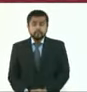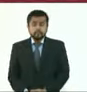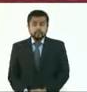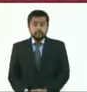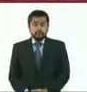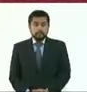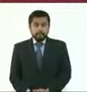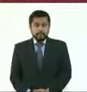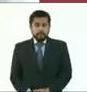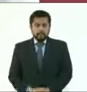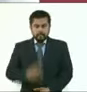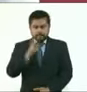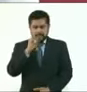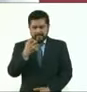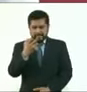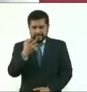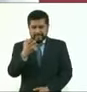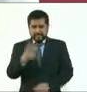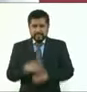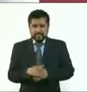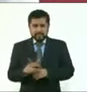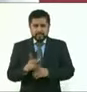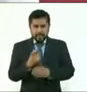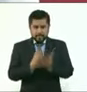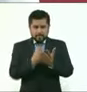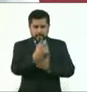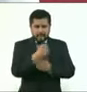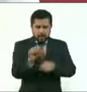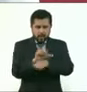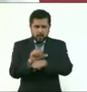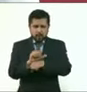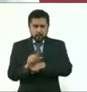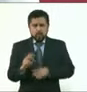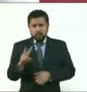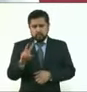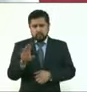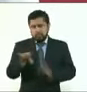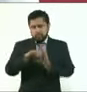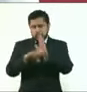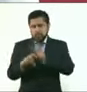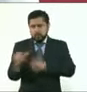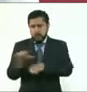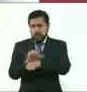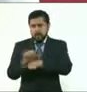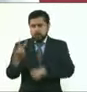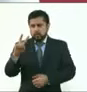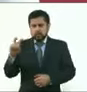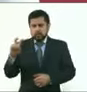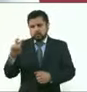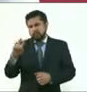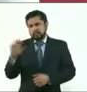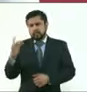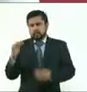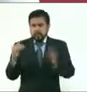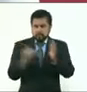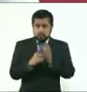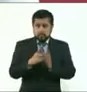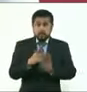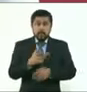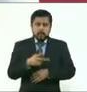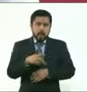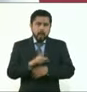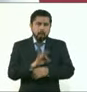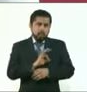Sí, para el pago de tenencia estamos manteniendo el subsidio hasta el valor de 250 mil pesos, precio factura, en apoyo